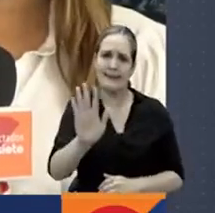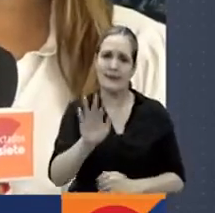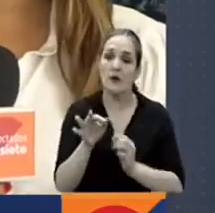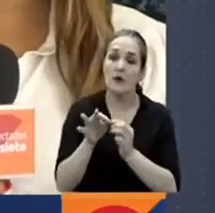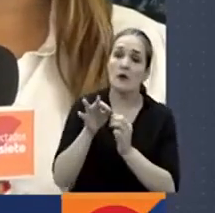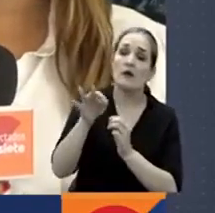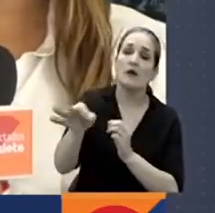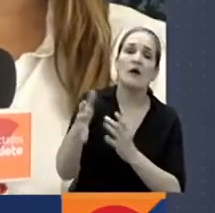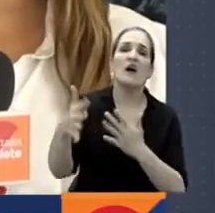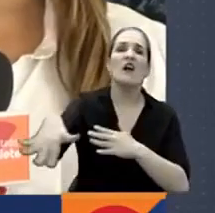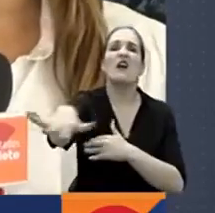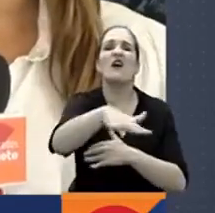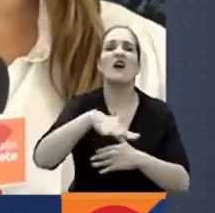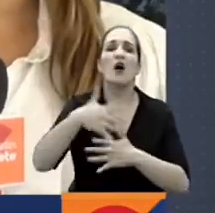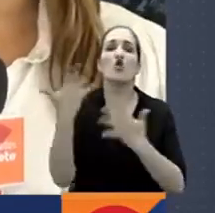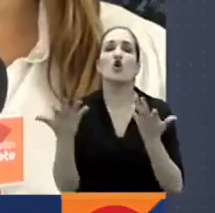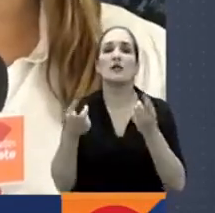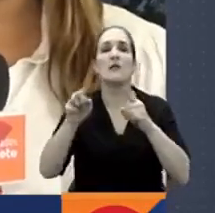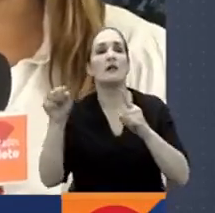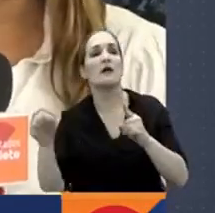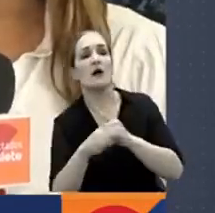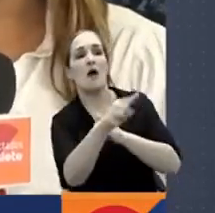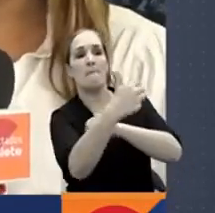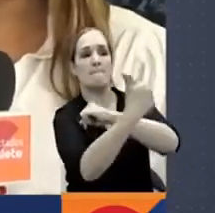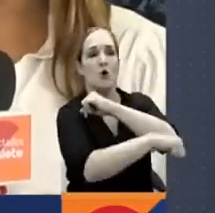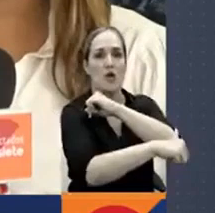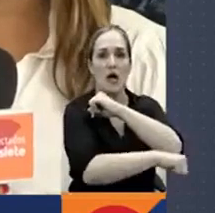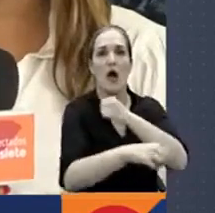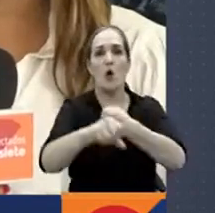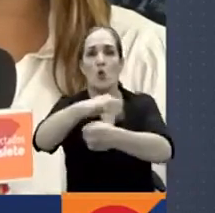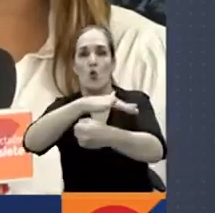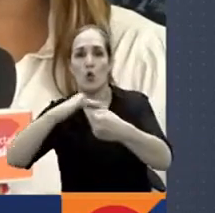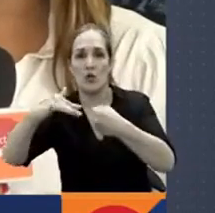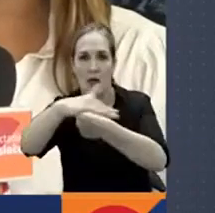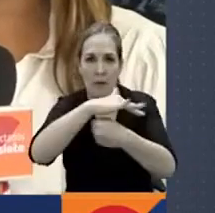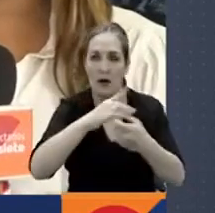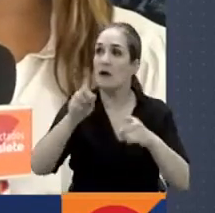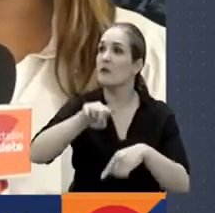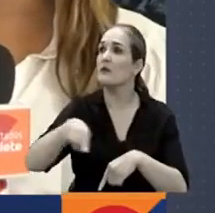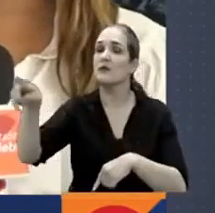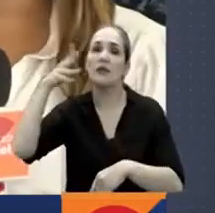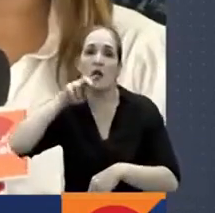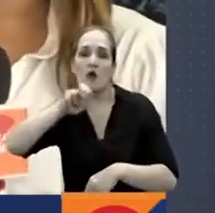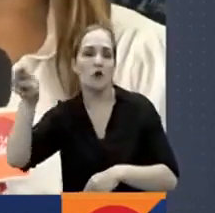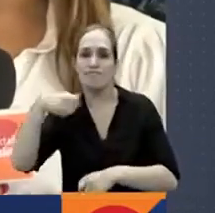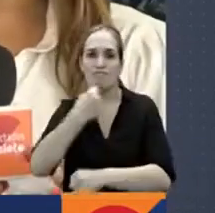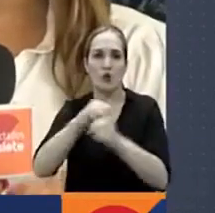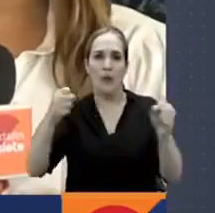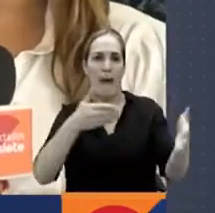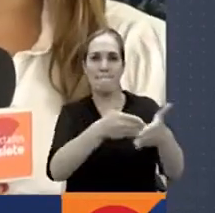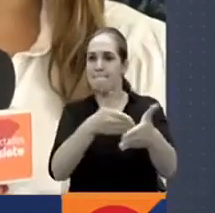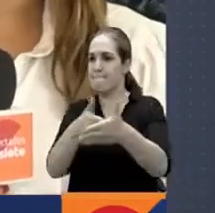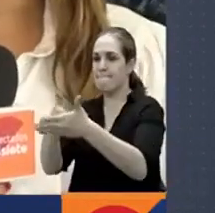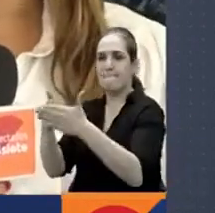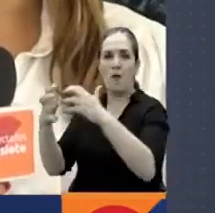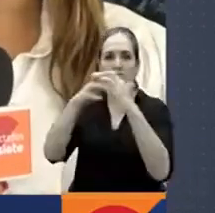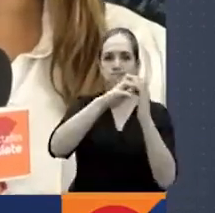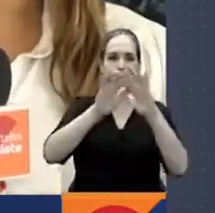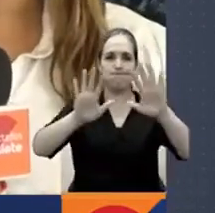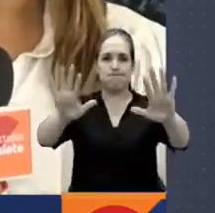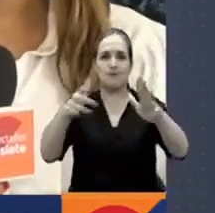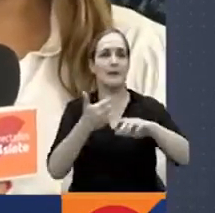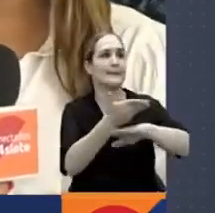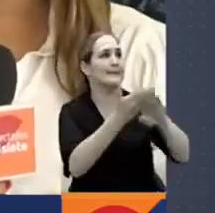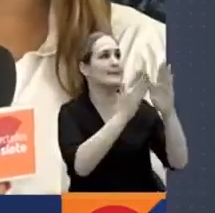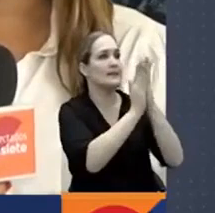de Boyacá, Cundinamarca y el norte de Santander. Temprano a la mañana, las autoridades realizaron un puesto de mando unificado solicitándole al INVÍAS la